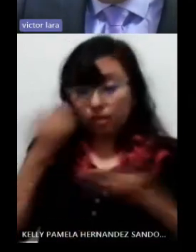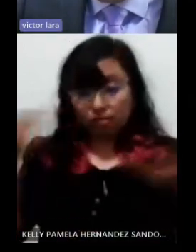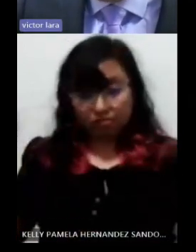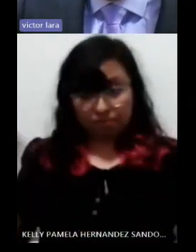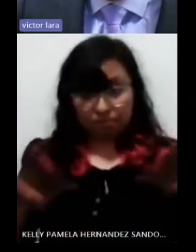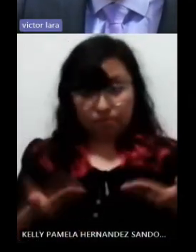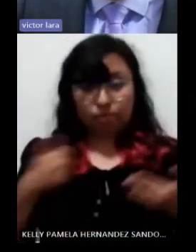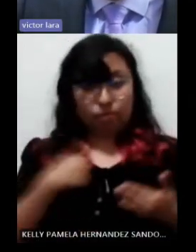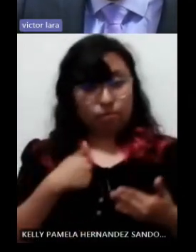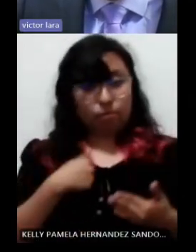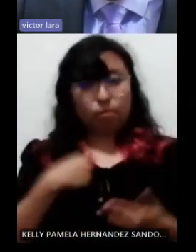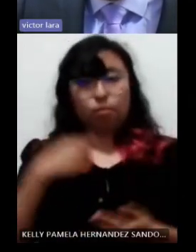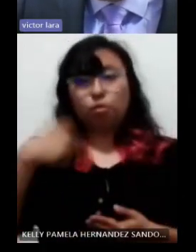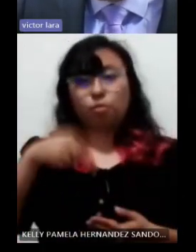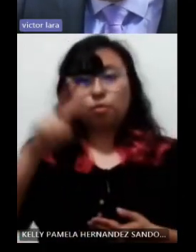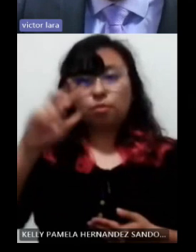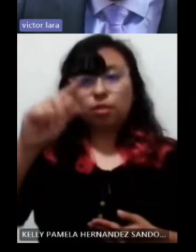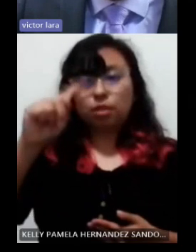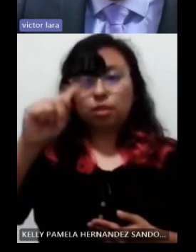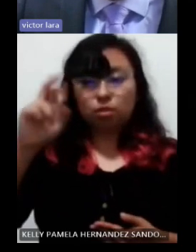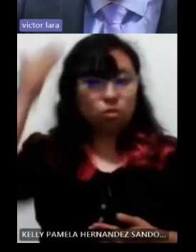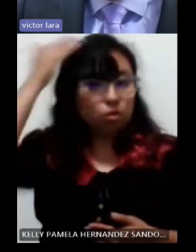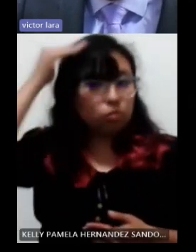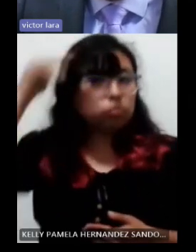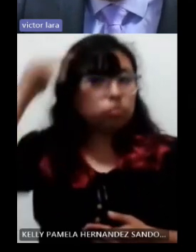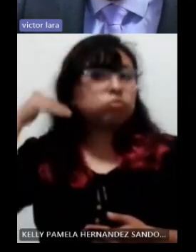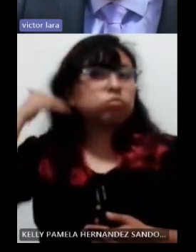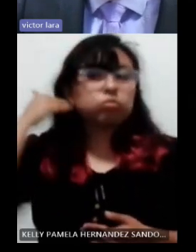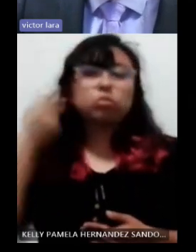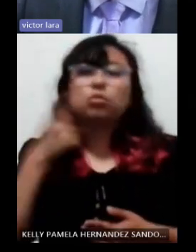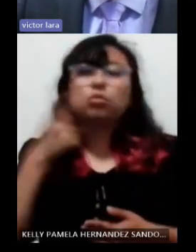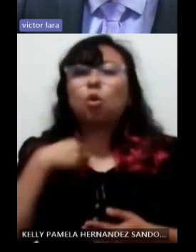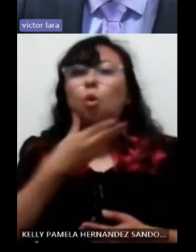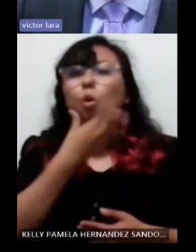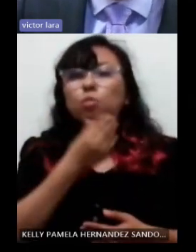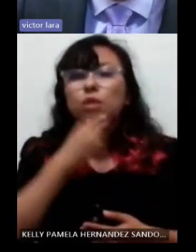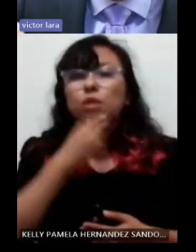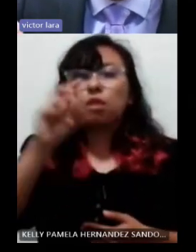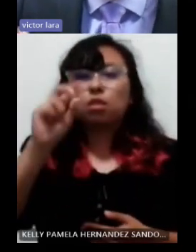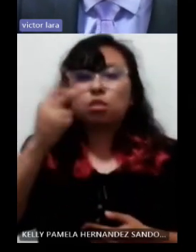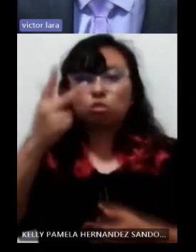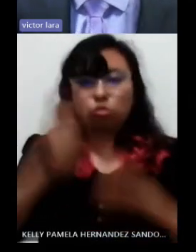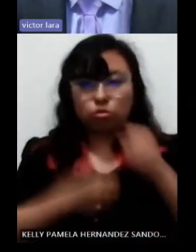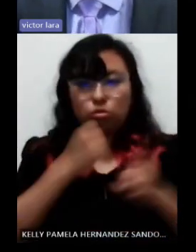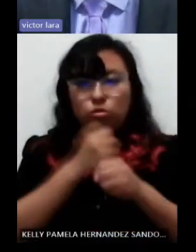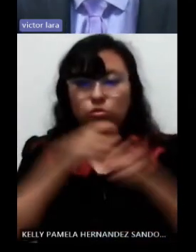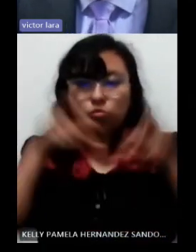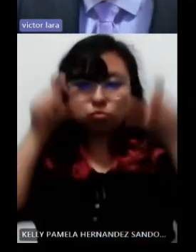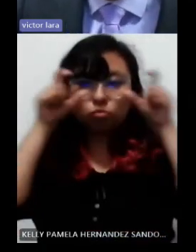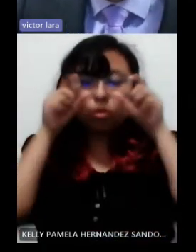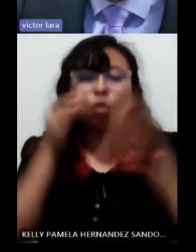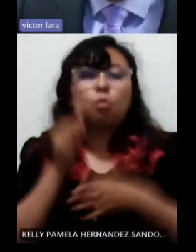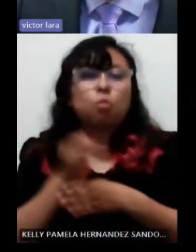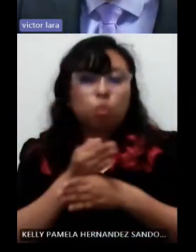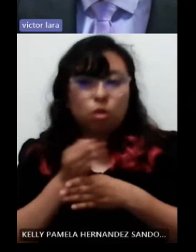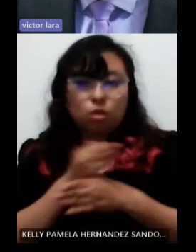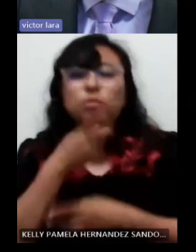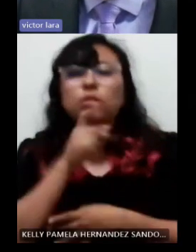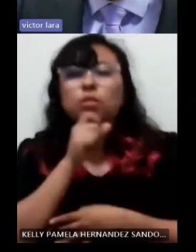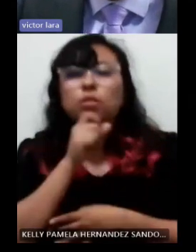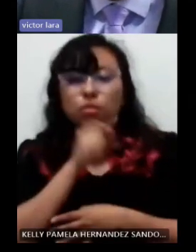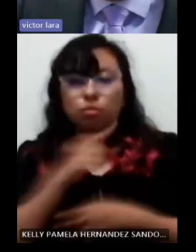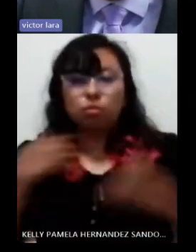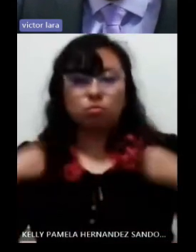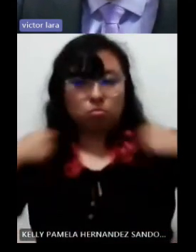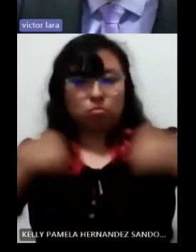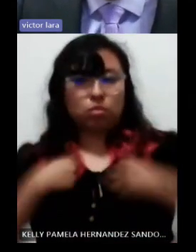Soy Víctor, tengo cabello corto, soy un varón de 38 años, utilizo lente, es morena y vengo con un traje gris y